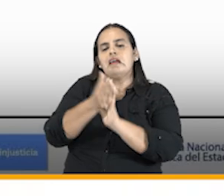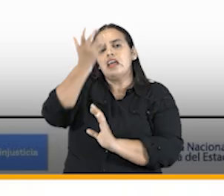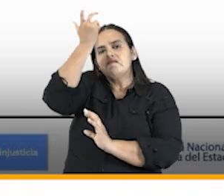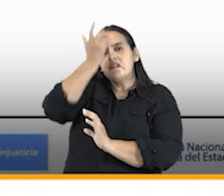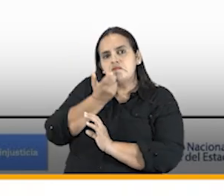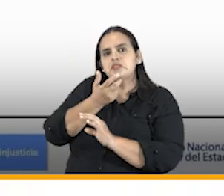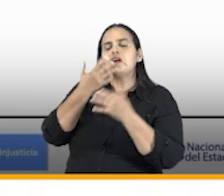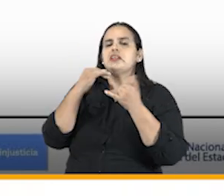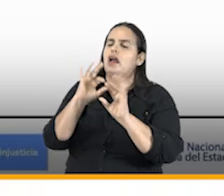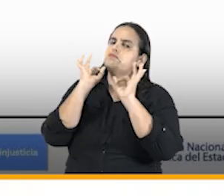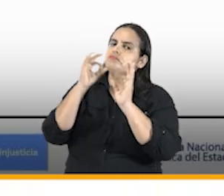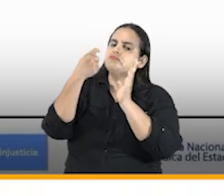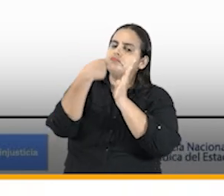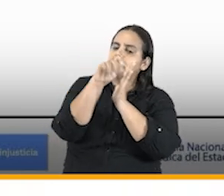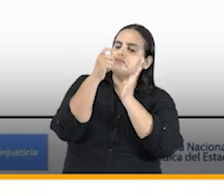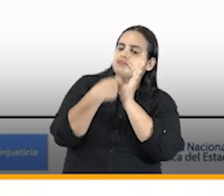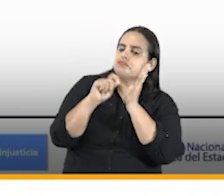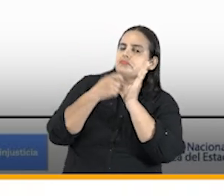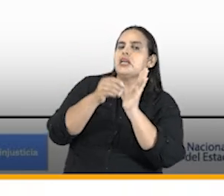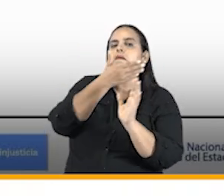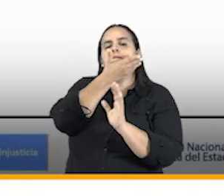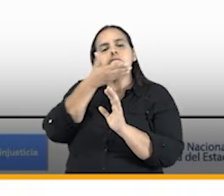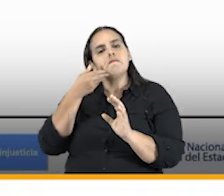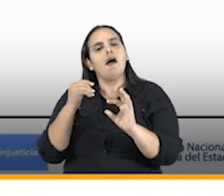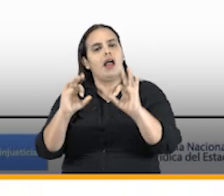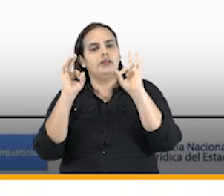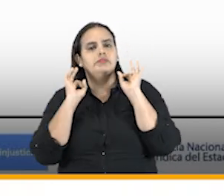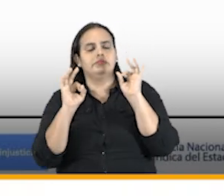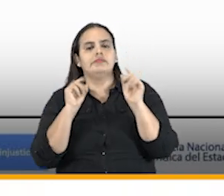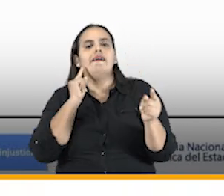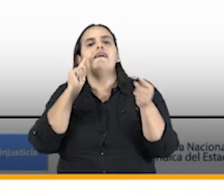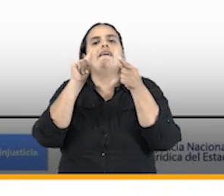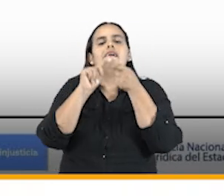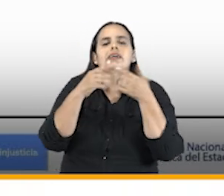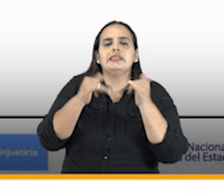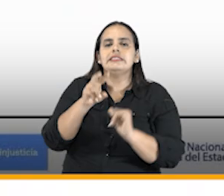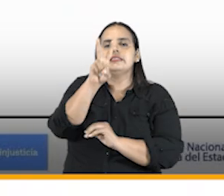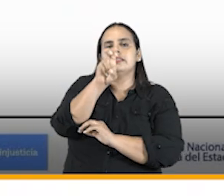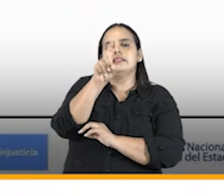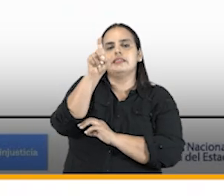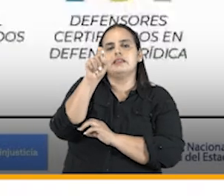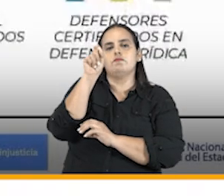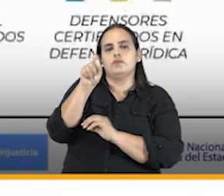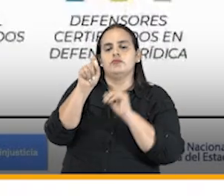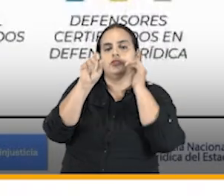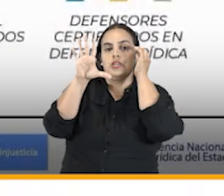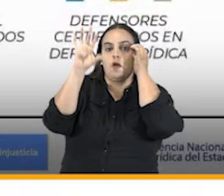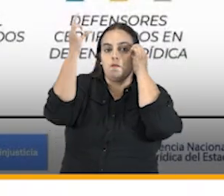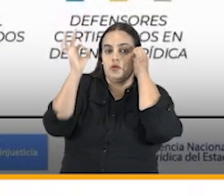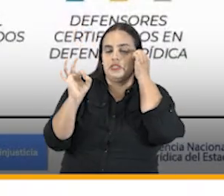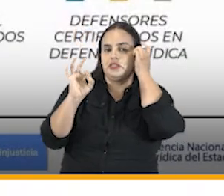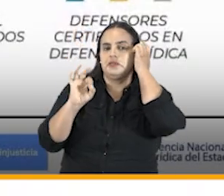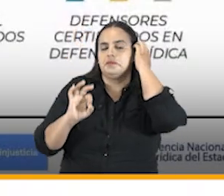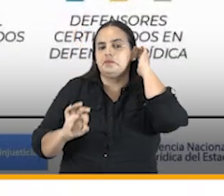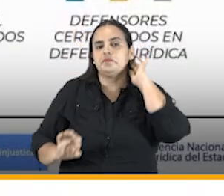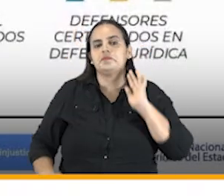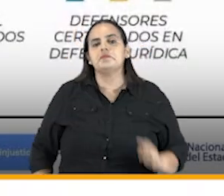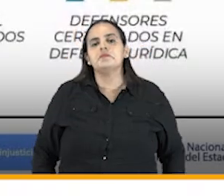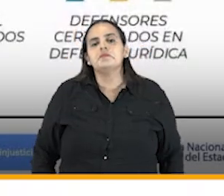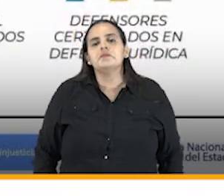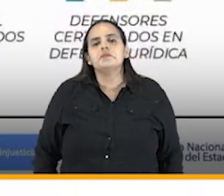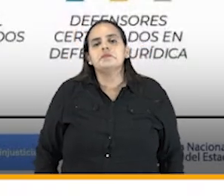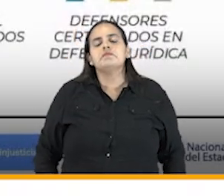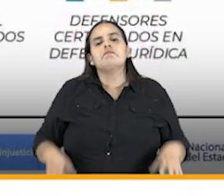mejorando hasta llegar al 76,5% en gestión del